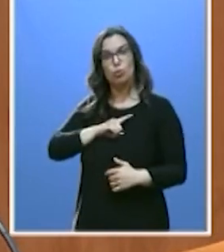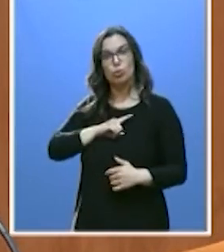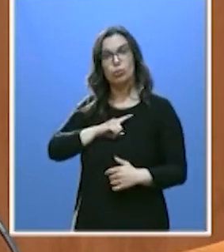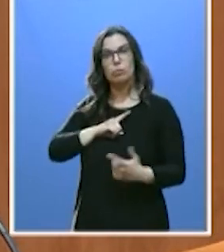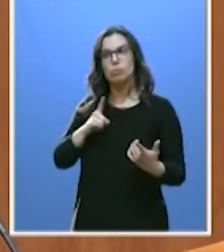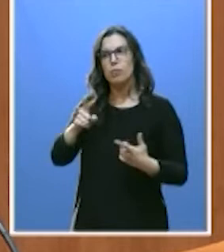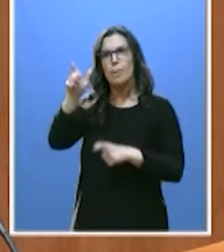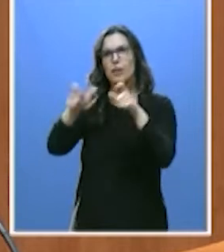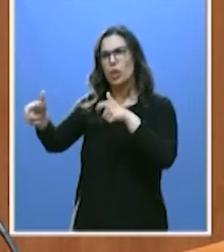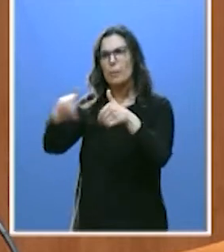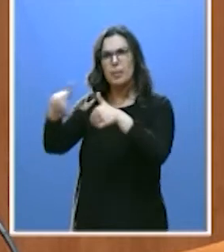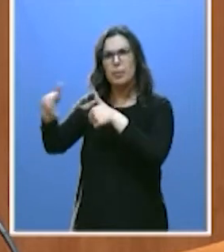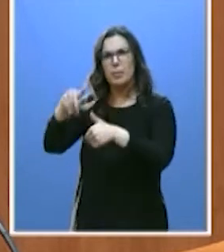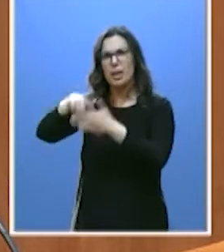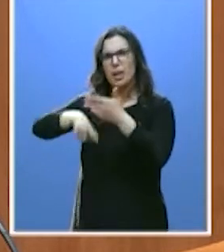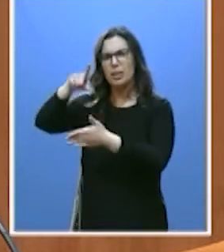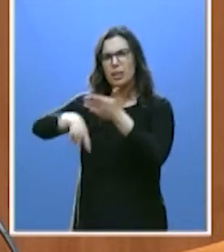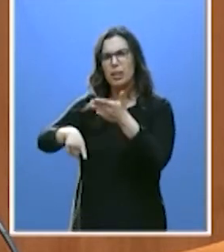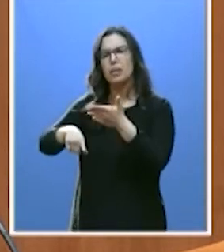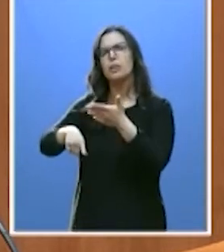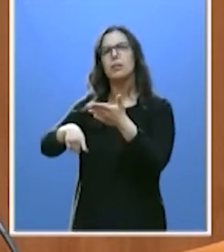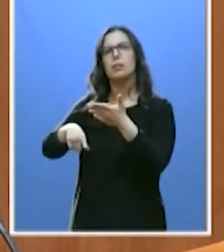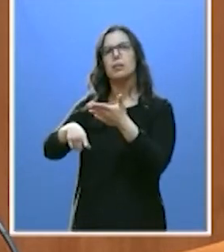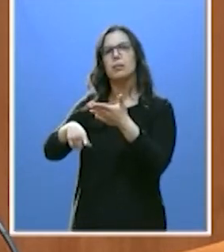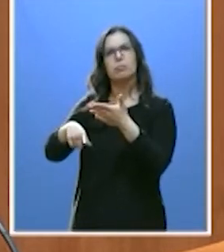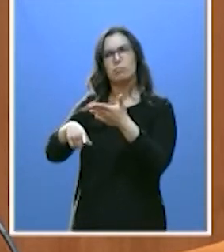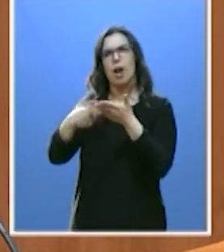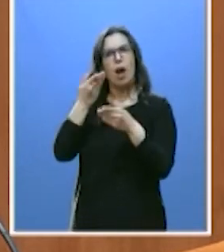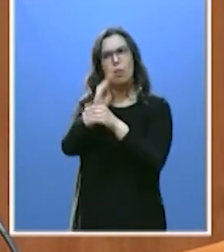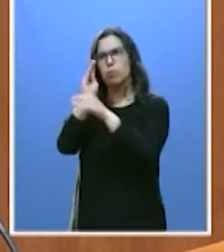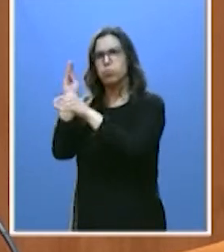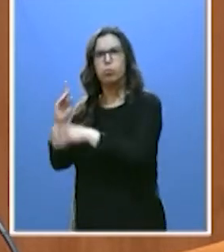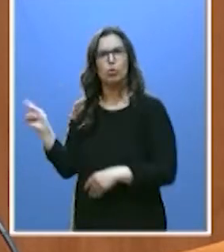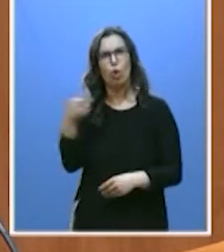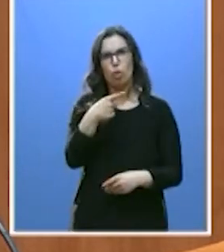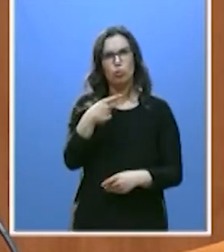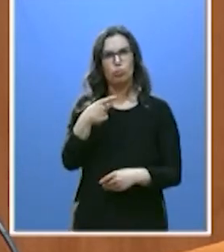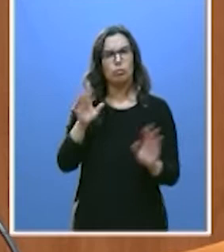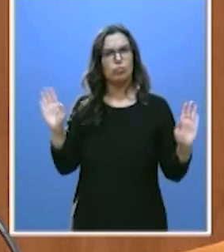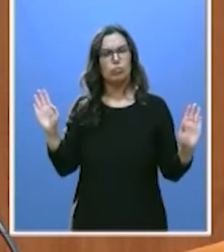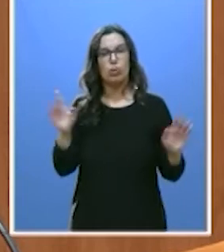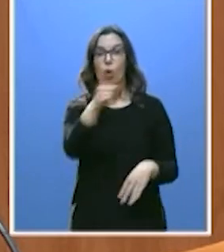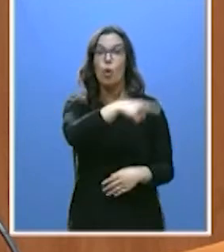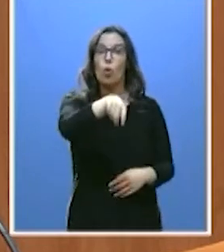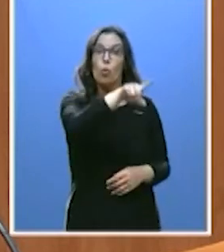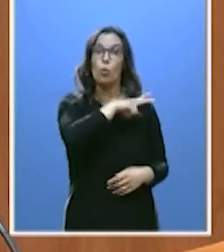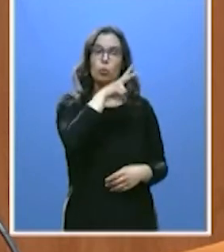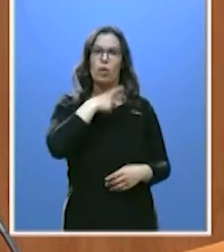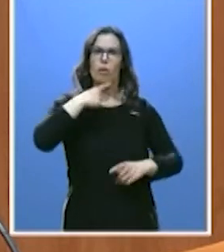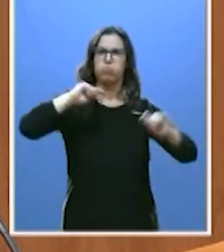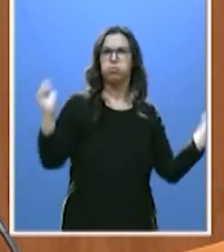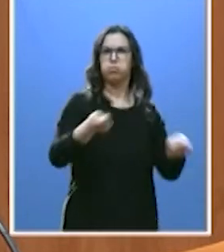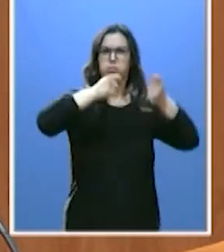solo de los solicitantes de ayudas alquiler sin recibir su ayuda. Ustedes proclaman a los cuatro vientos